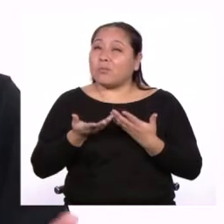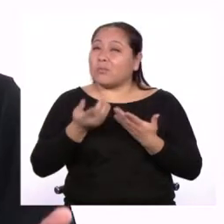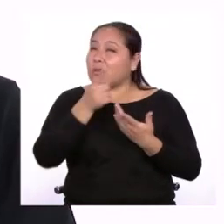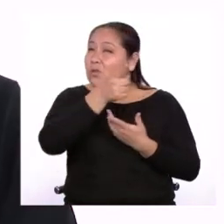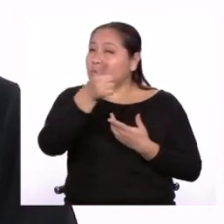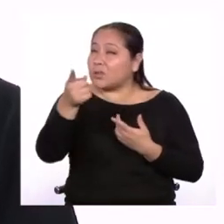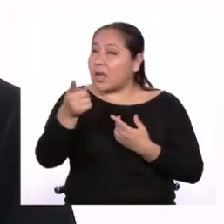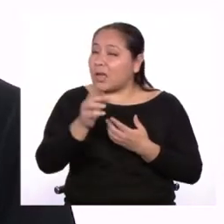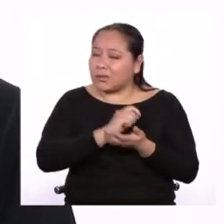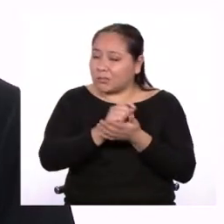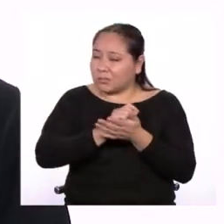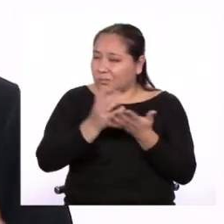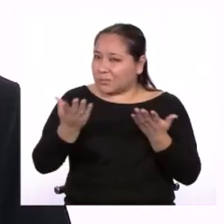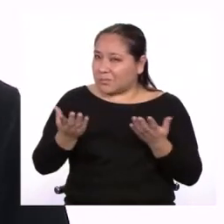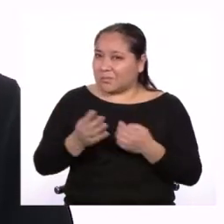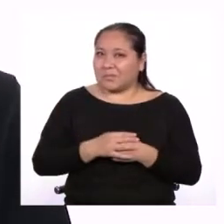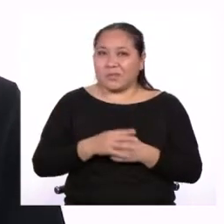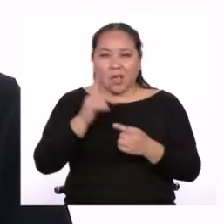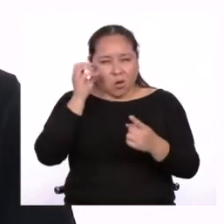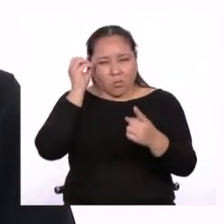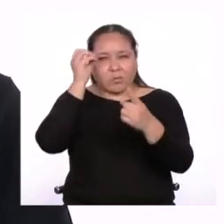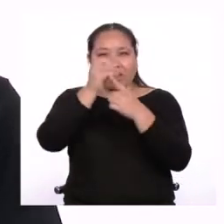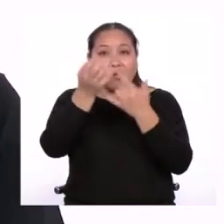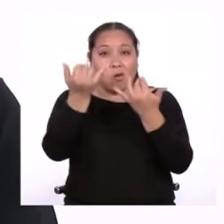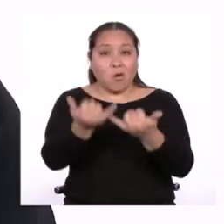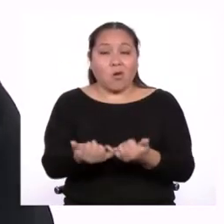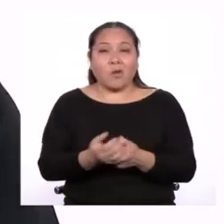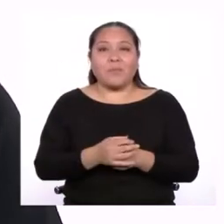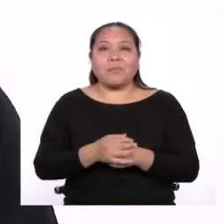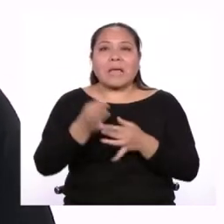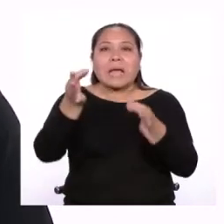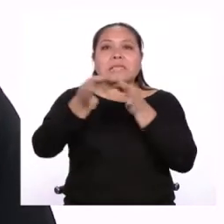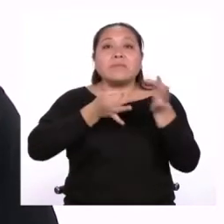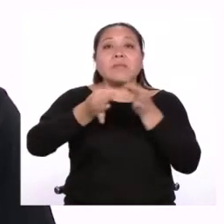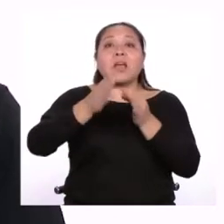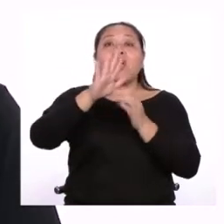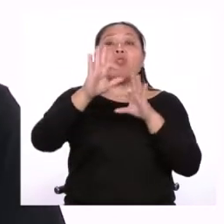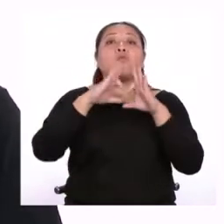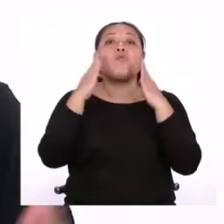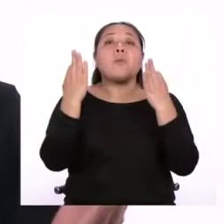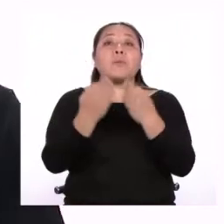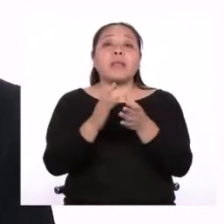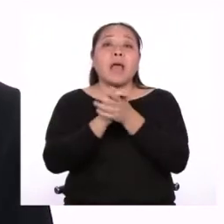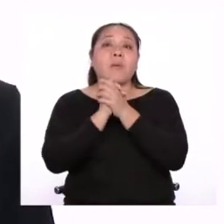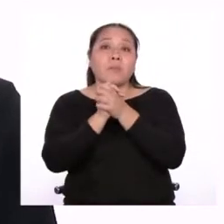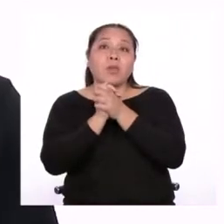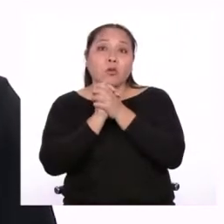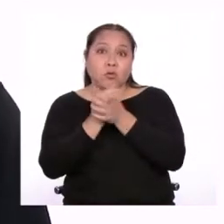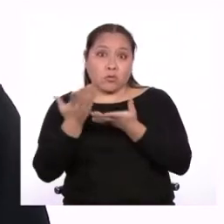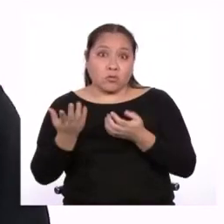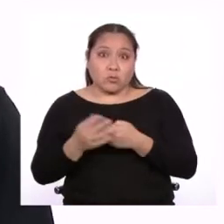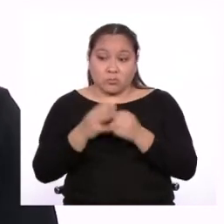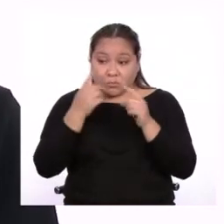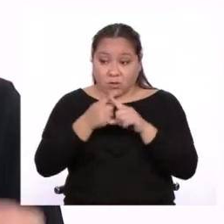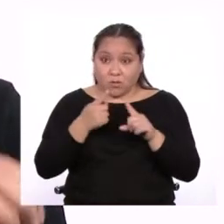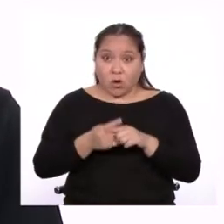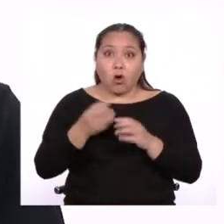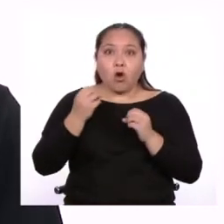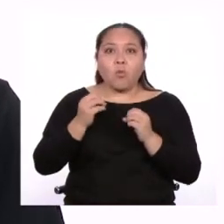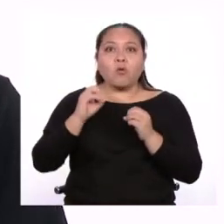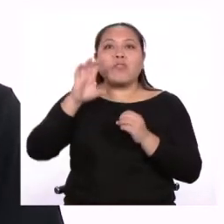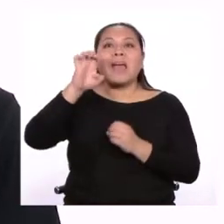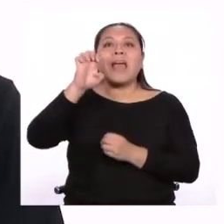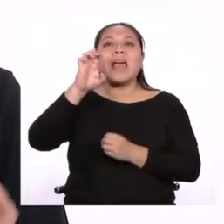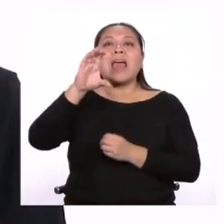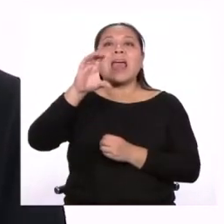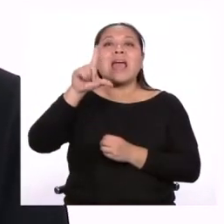pongan manos a la obra. El reto de hoy es explicarle a tus familiares, amigas o compañeros cómo un eclipse lunar